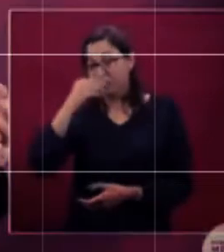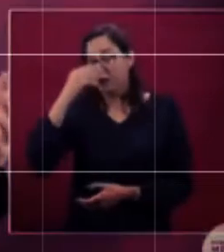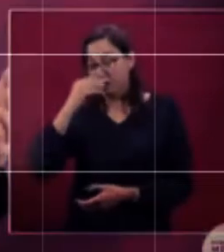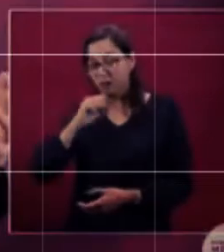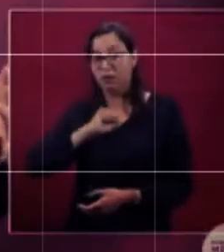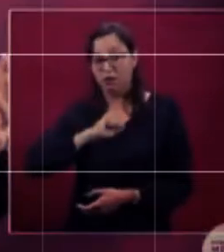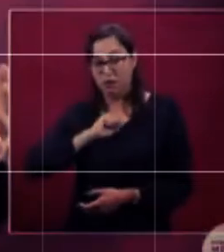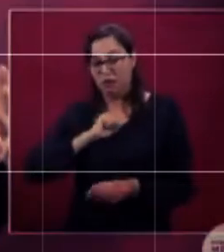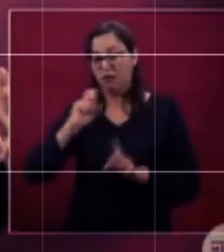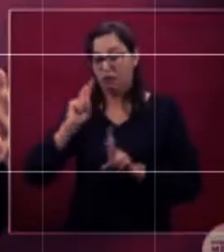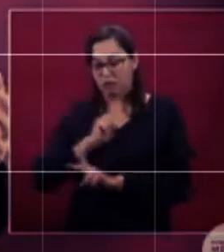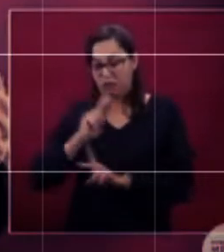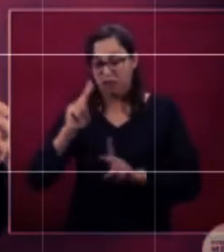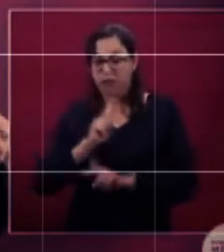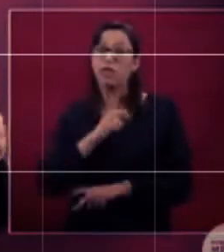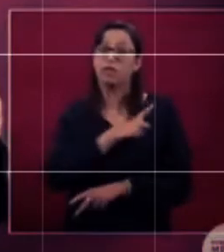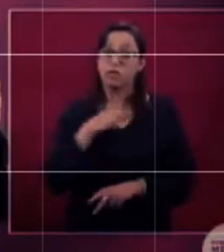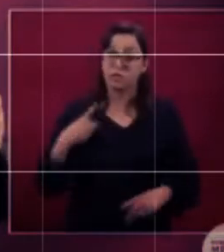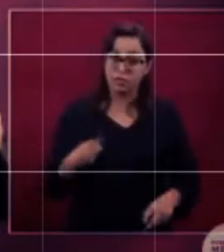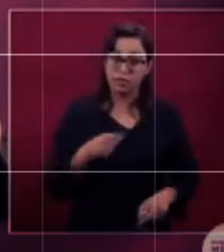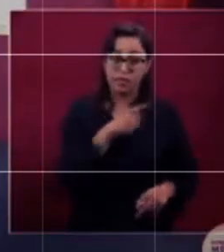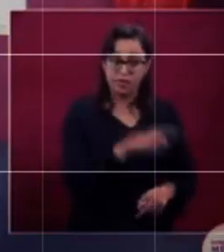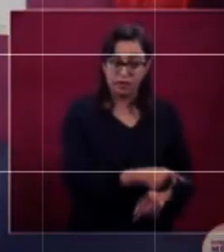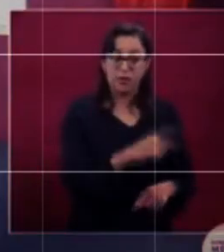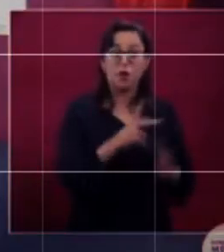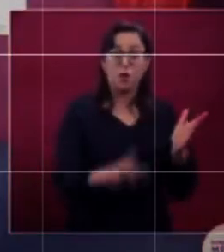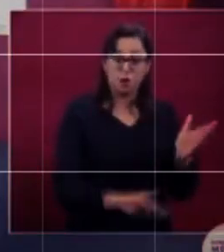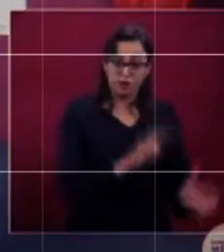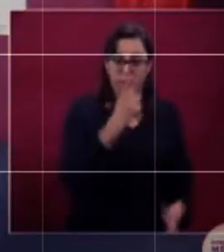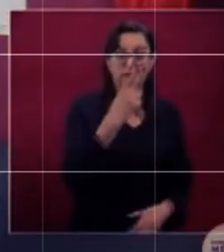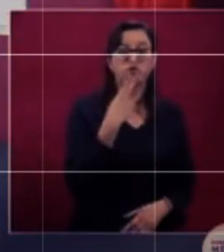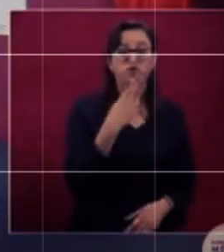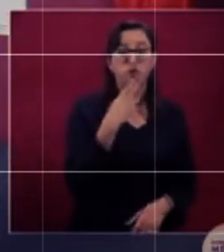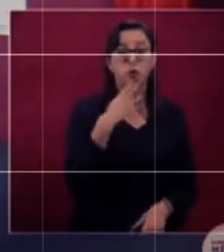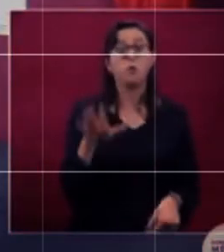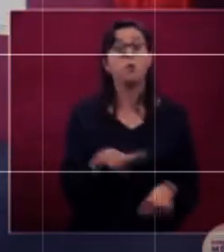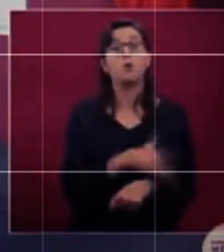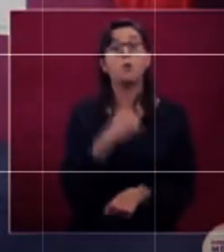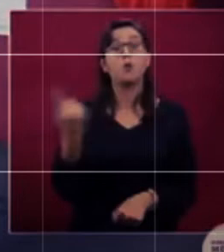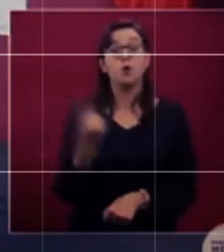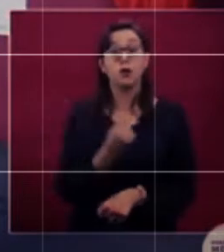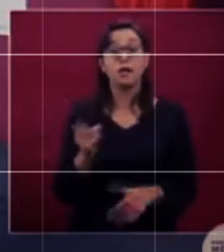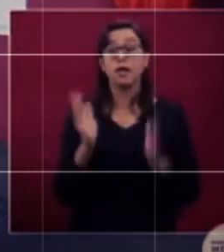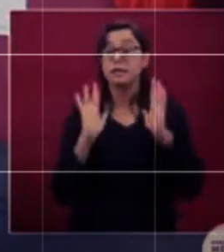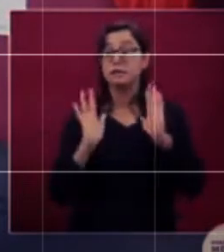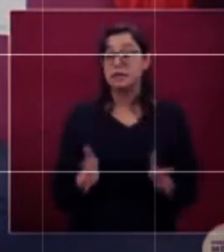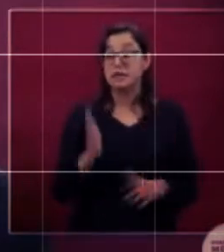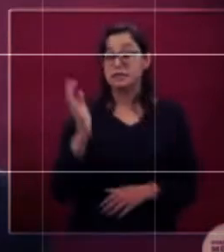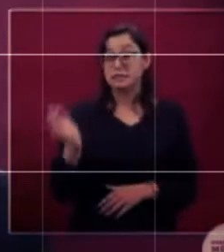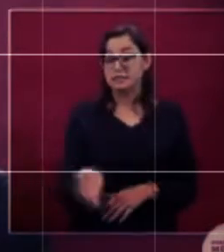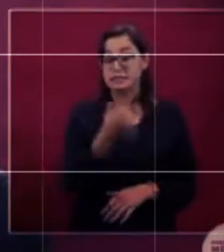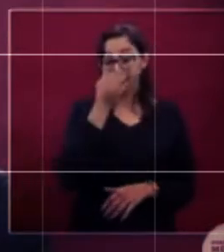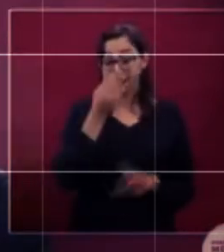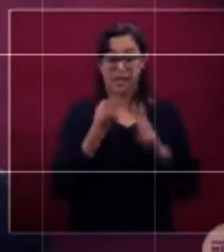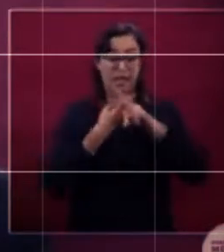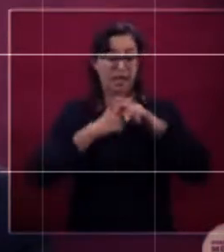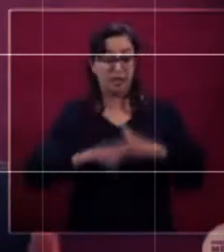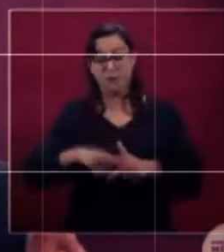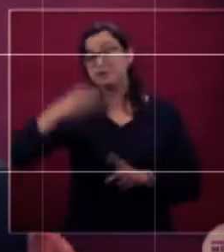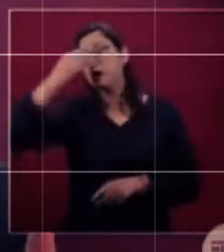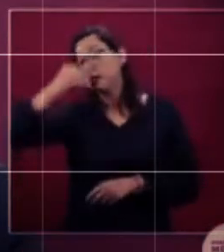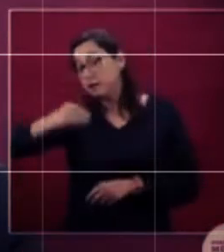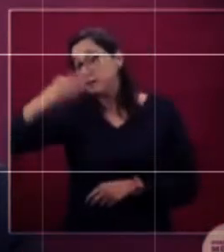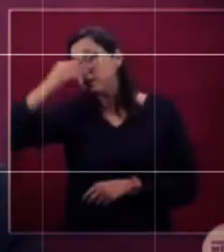de la temporada de influenza. Y aquí, ese es el recordatorio que quiero hacer, lo hemos venido anunciando a lo largo de todo el verano,